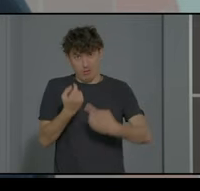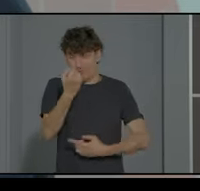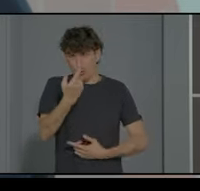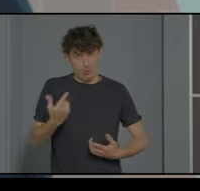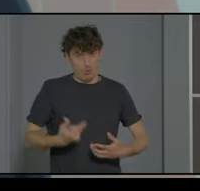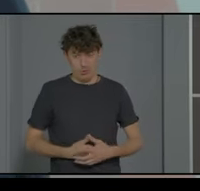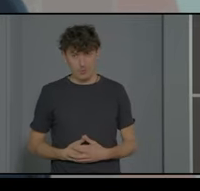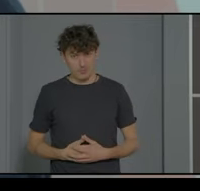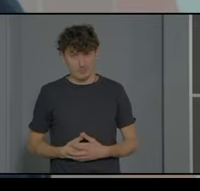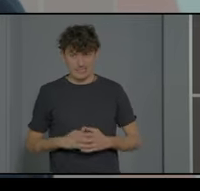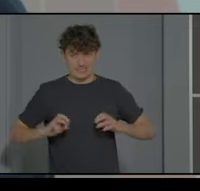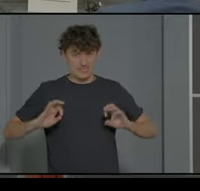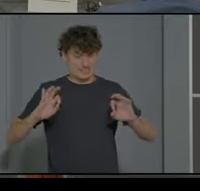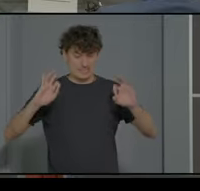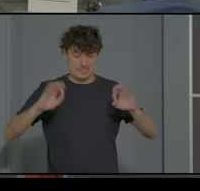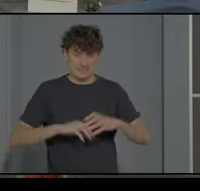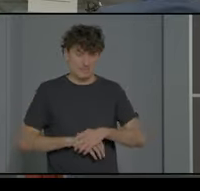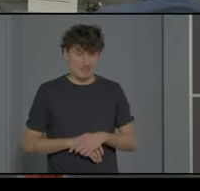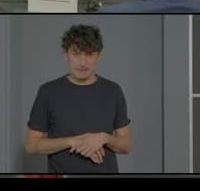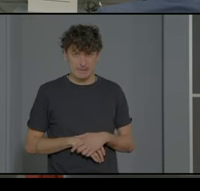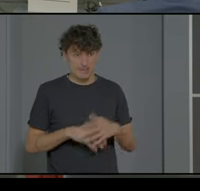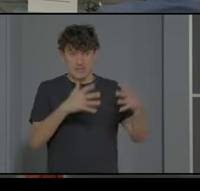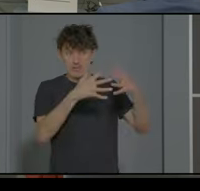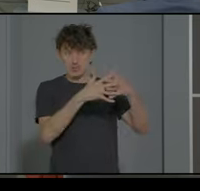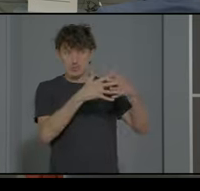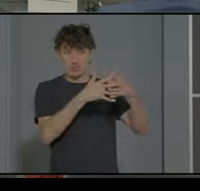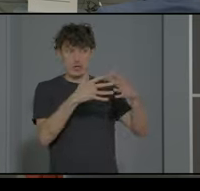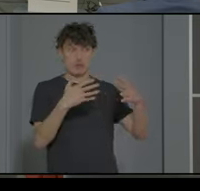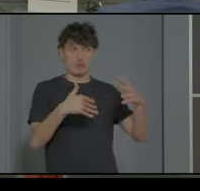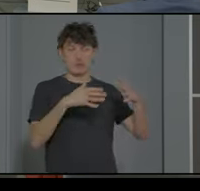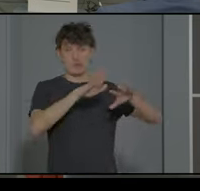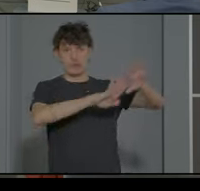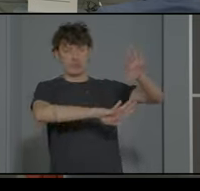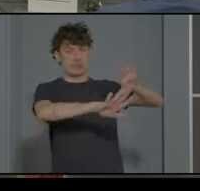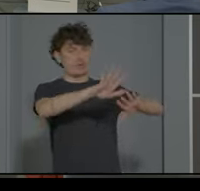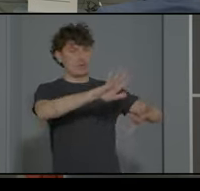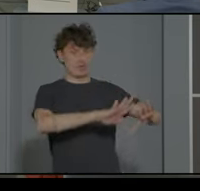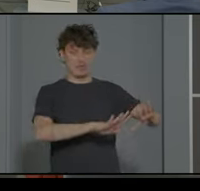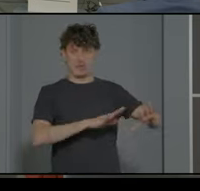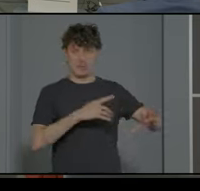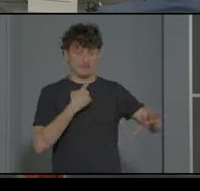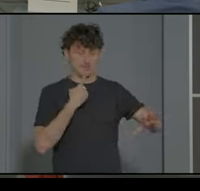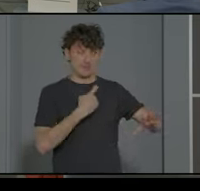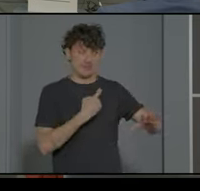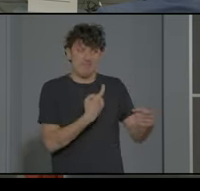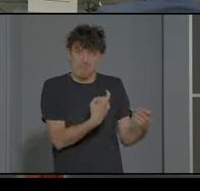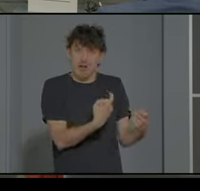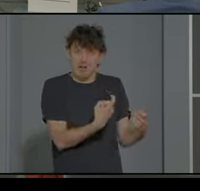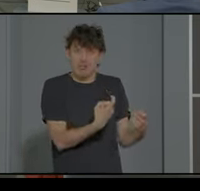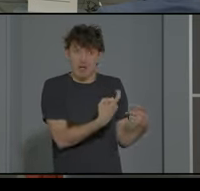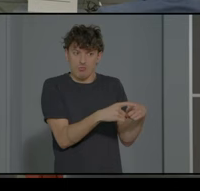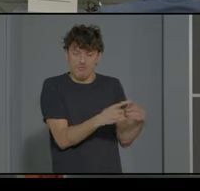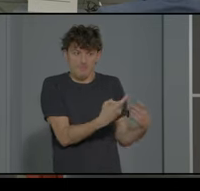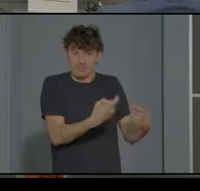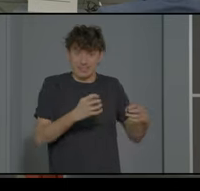es así son estructuras complejas tienen mucha carencia y es